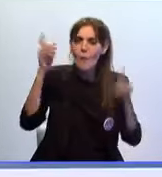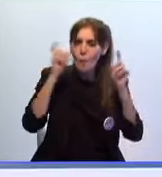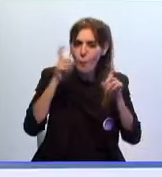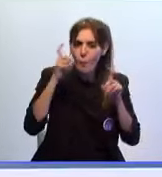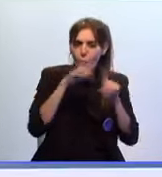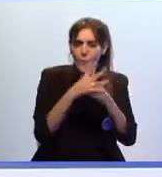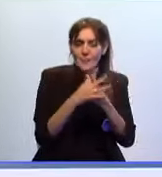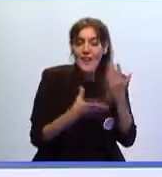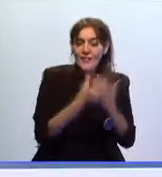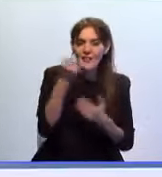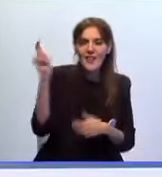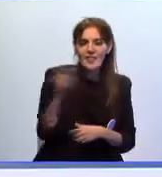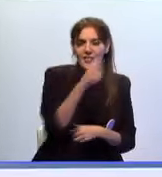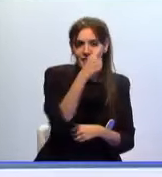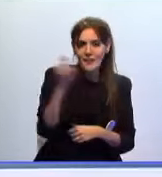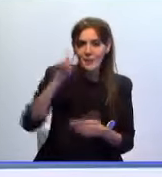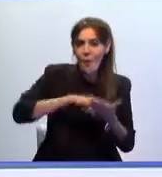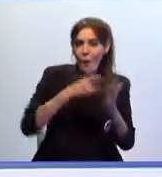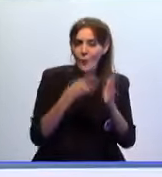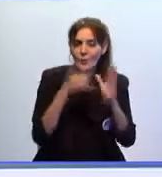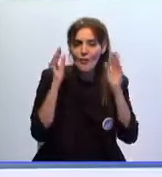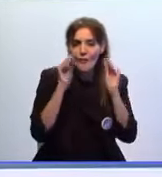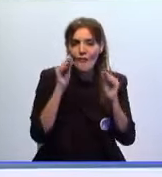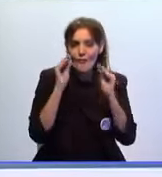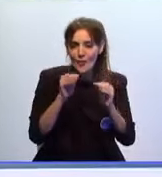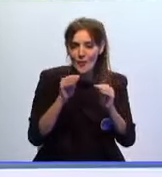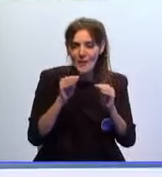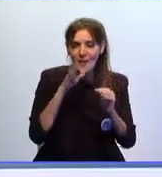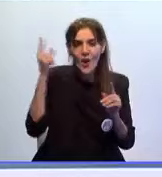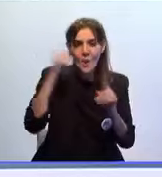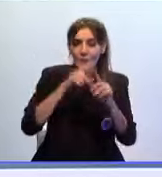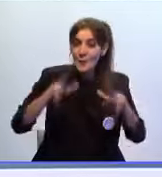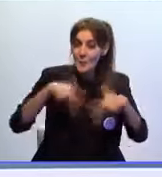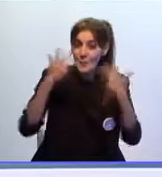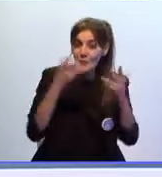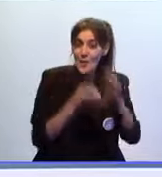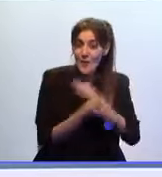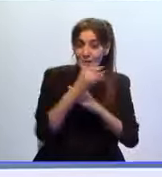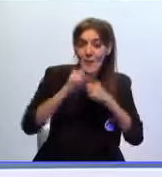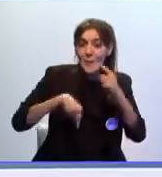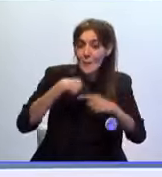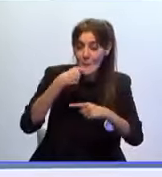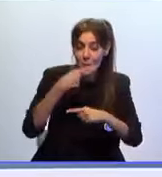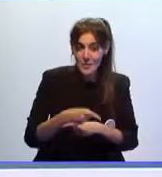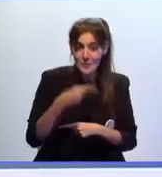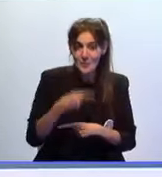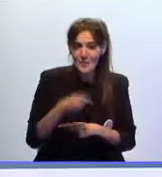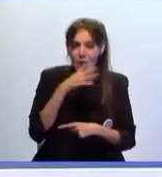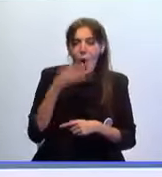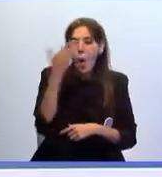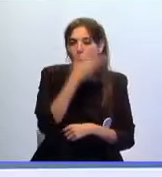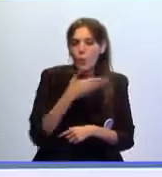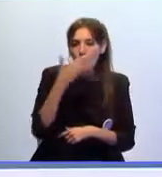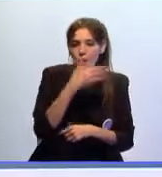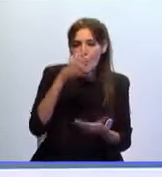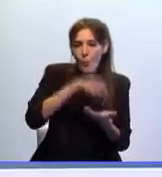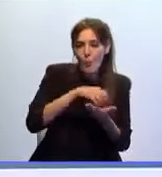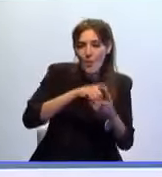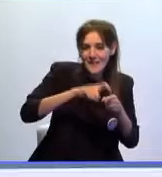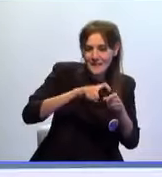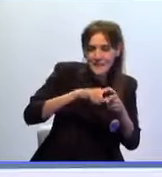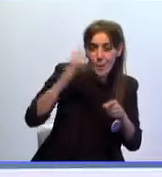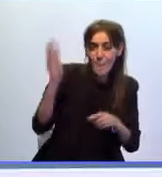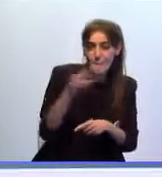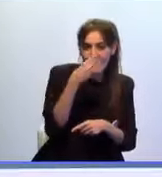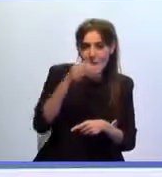Federación de Tenis de Ceuta va a llevar a cabo un proyecto de formación de monitores que permita crear próximamente una escuela de esta modalidad para